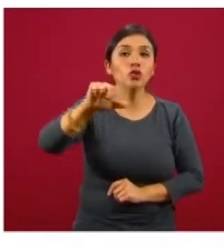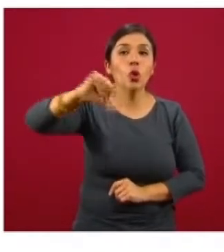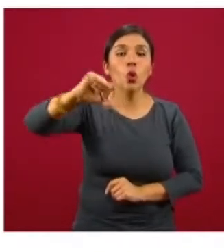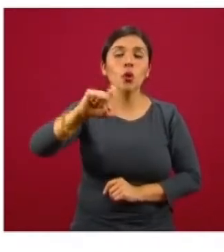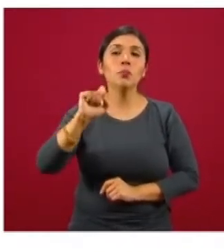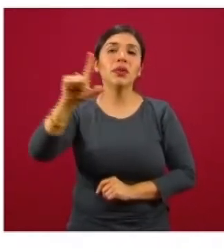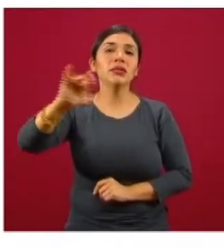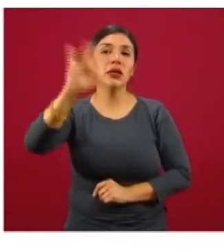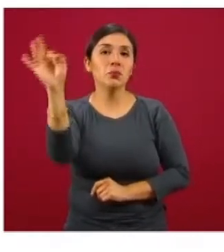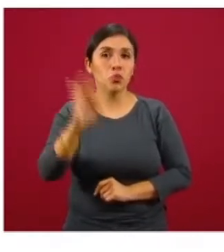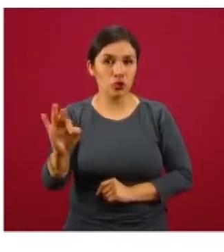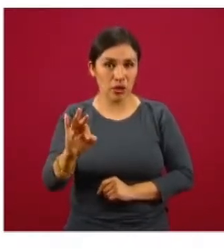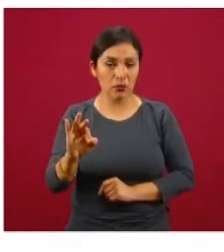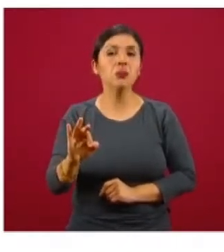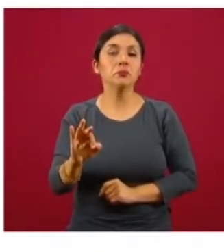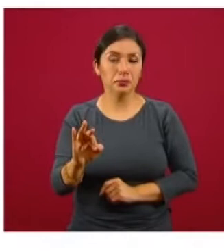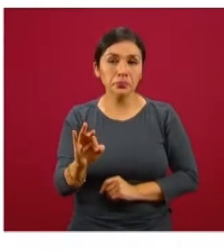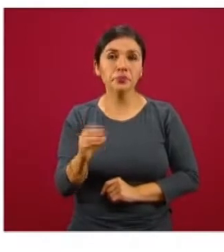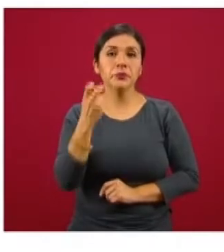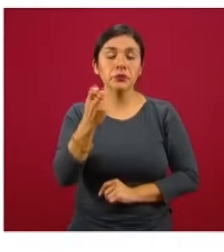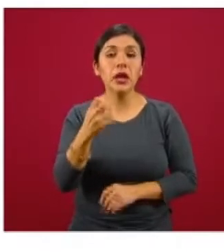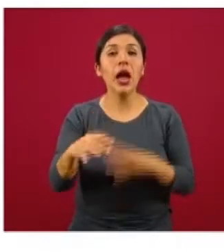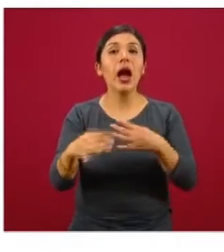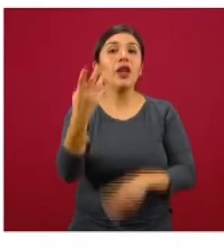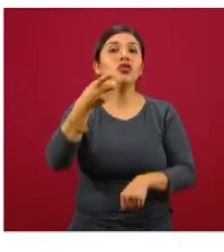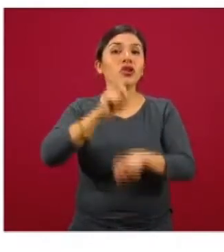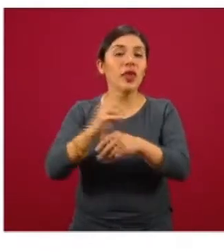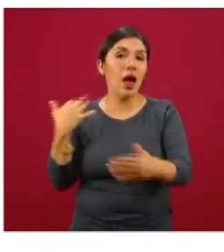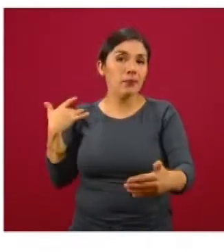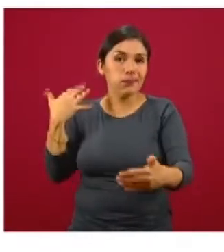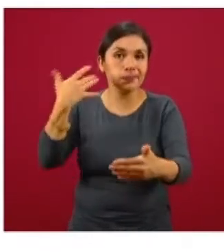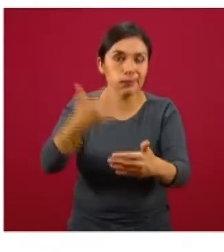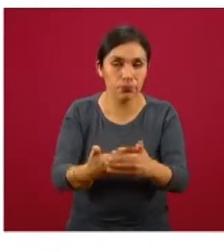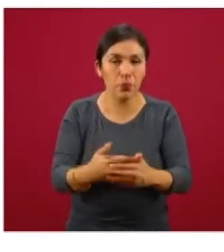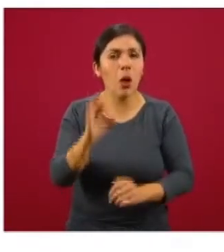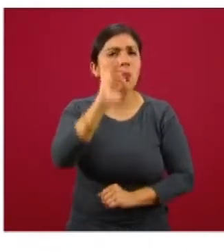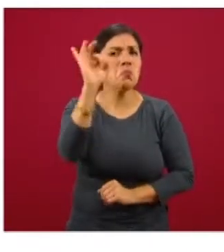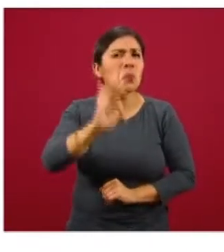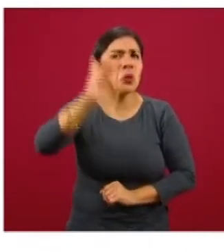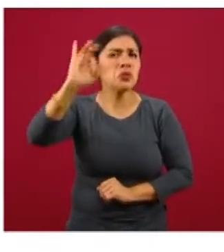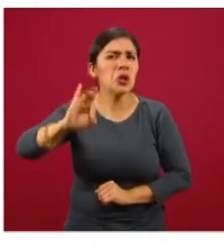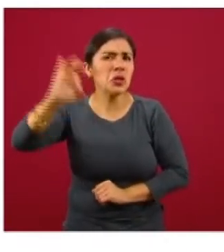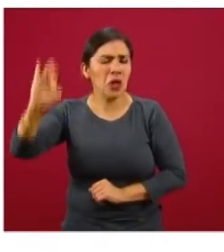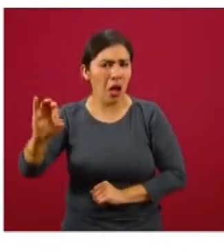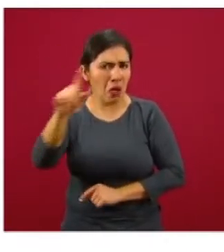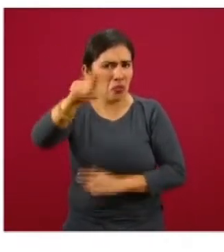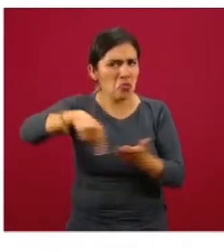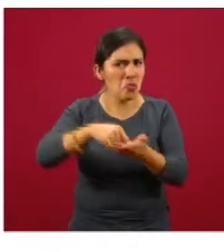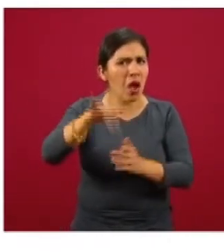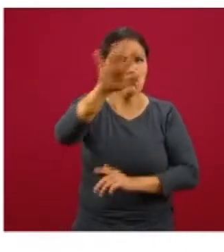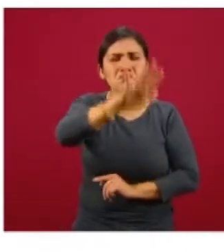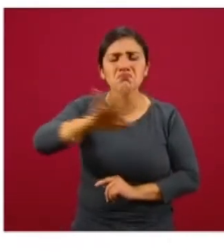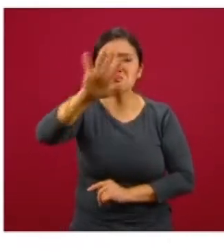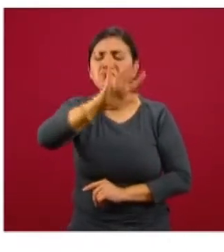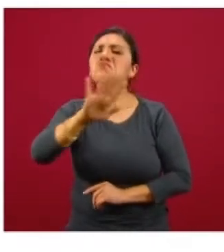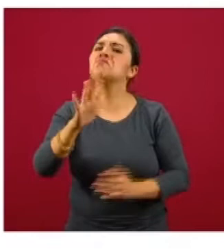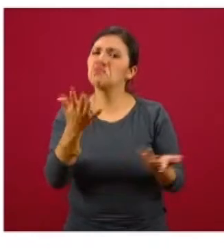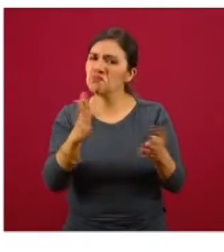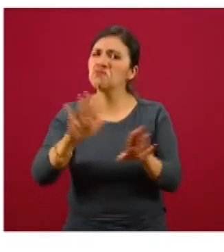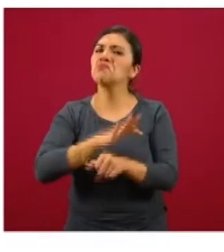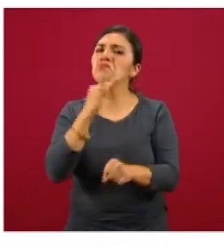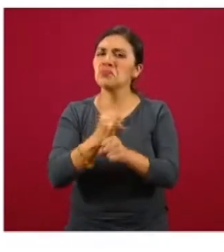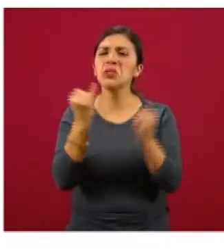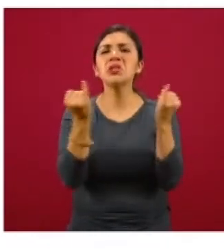Además, desde el inicio de la pandemia, México ha sufrido 4.477 fatalidades. En el país hay 10.057 casos